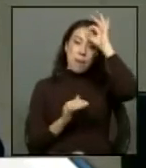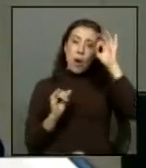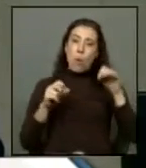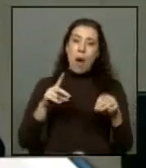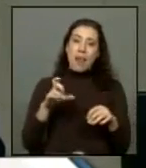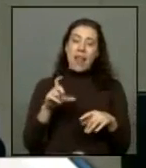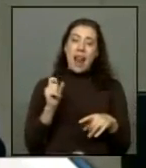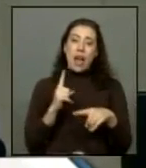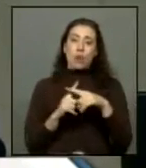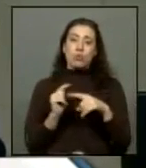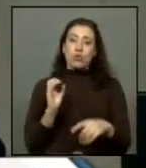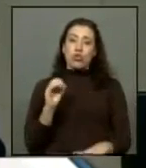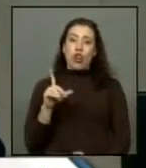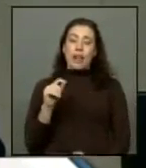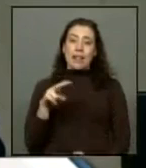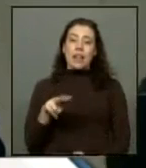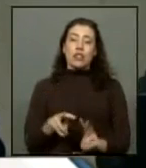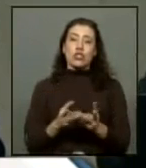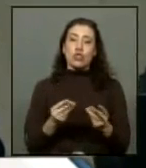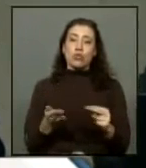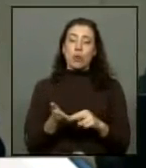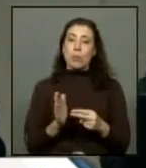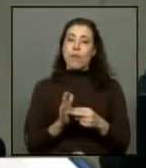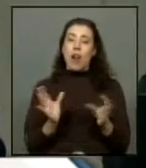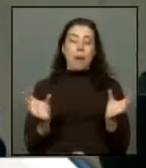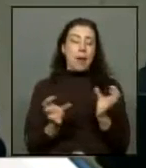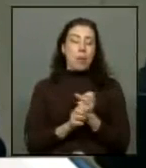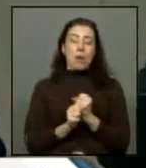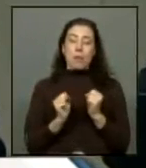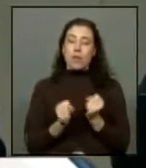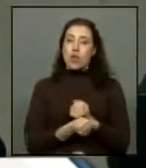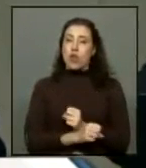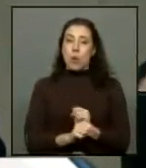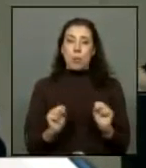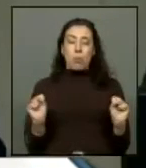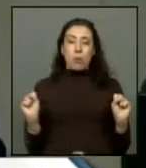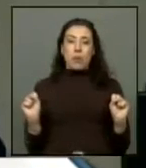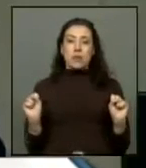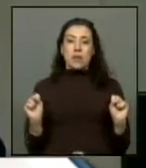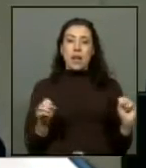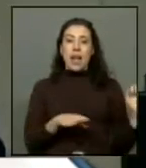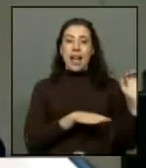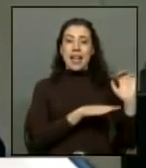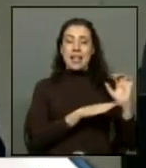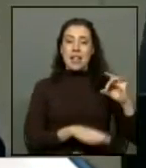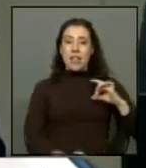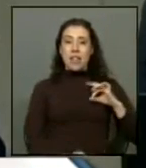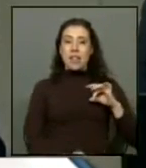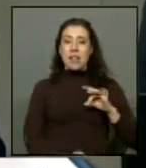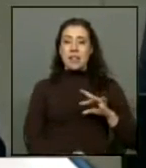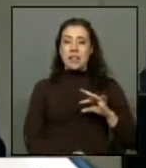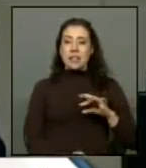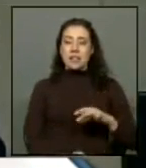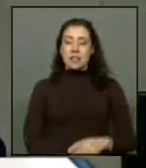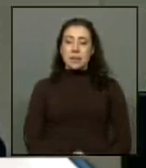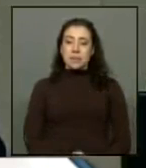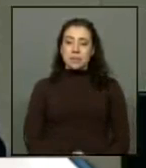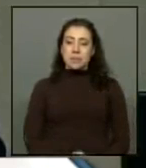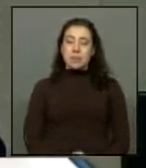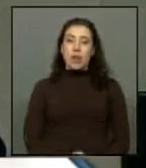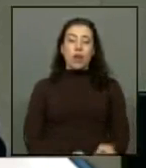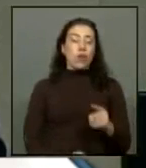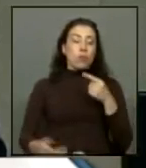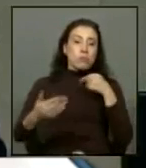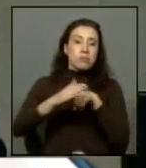Tolten, y solucionen el problema a verdad. No puede ser que el Estado chileno no se haga